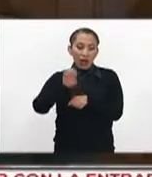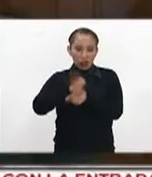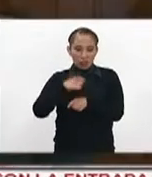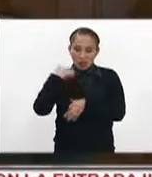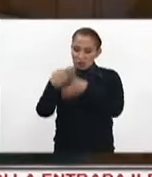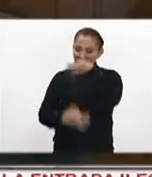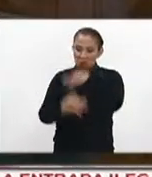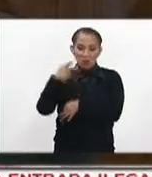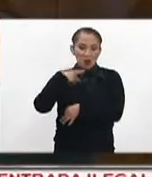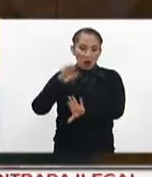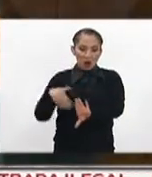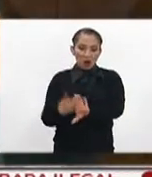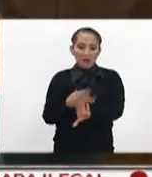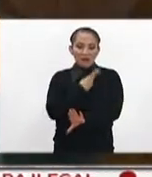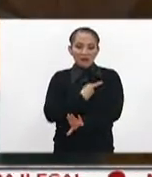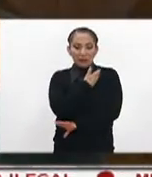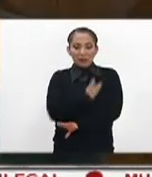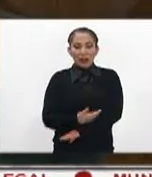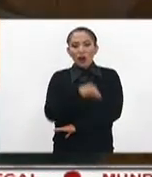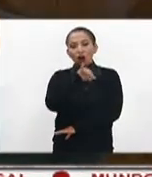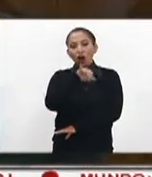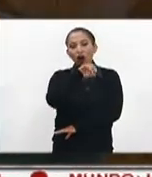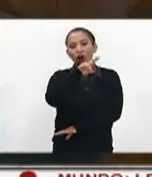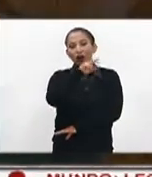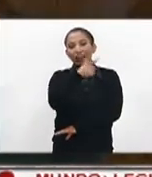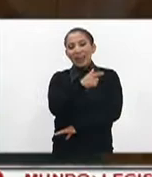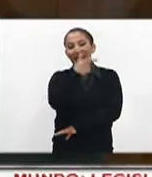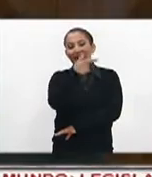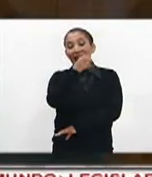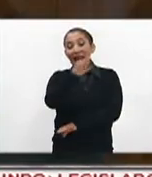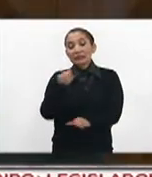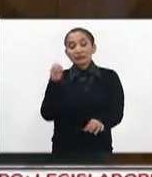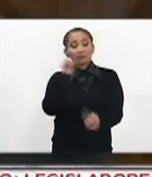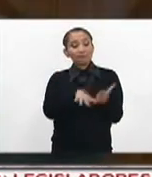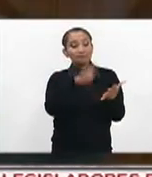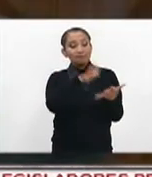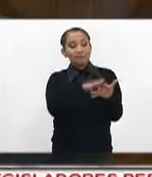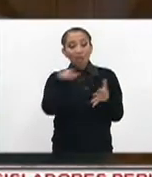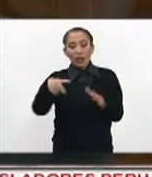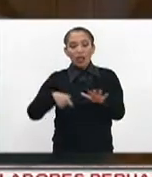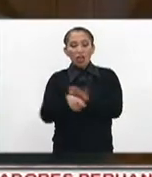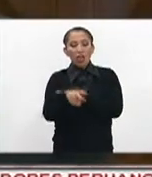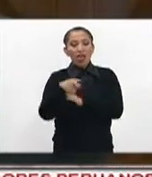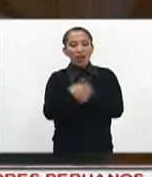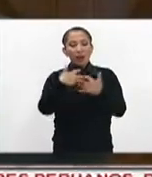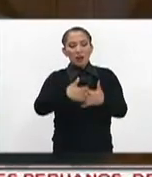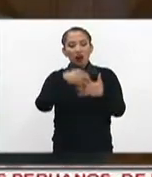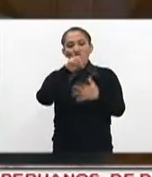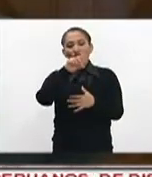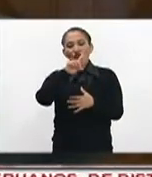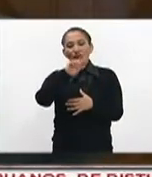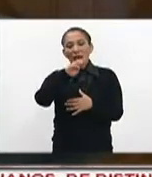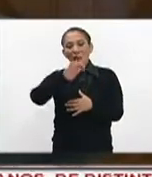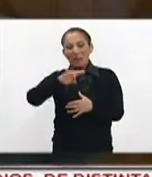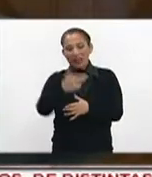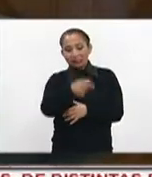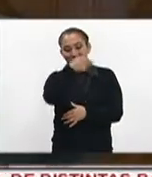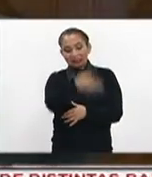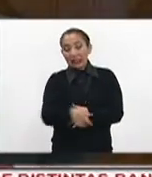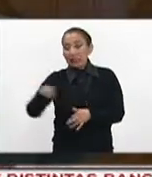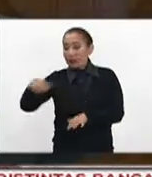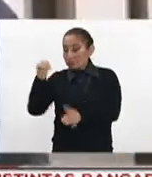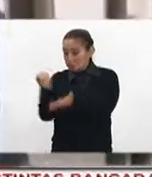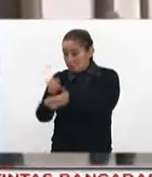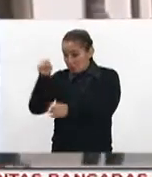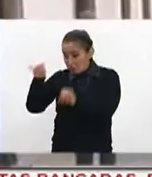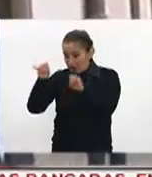un juicio político contra el vicepresidente Jorge Glass, condenado a prisión por recibir sobornos de la empresa Odebrecht. Luego de esta